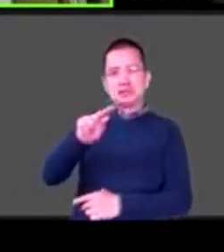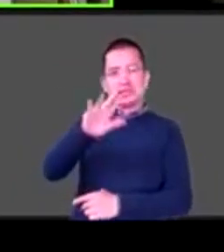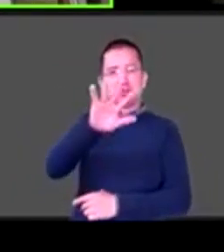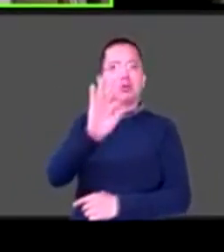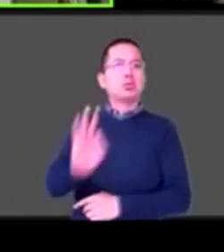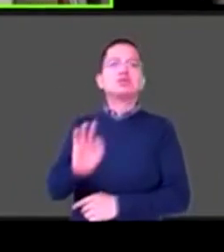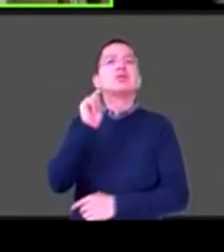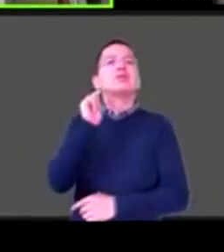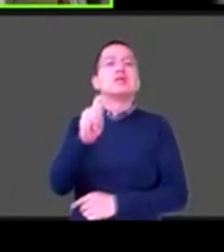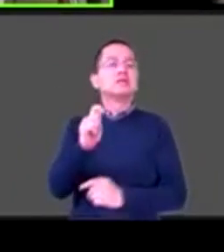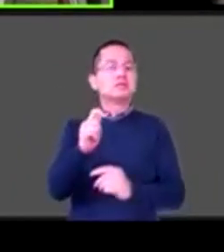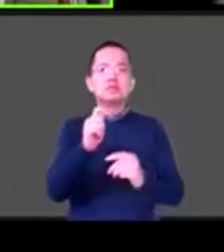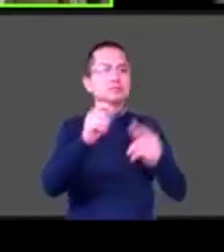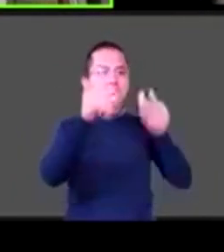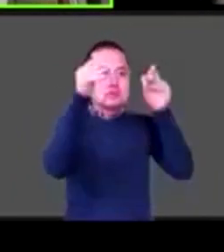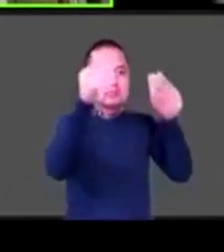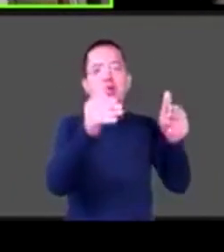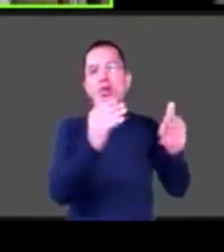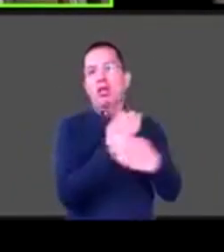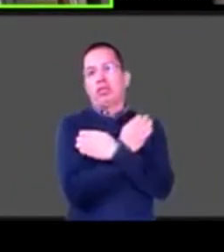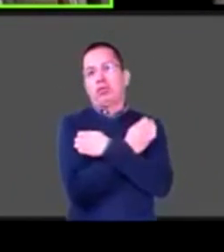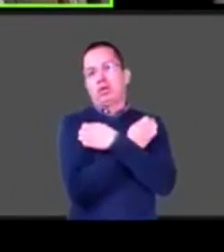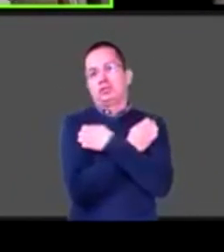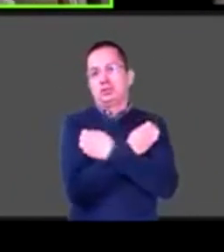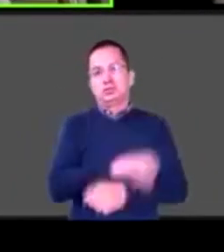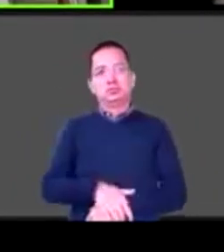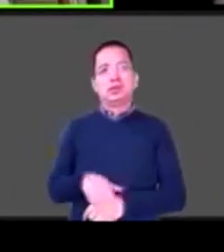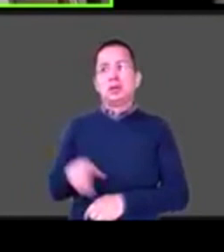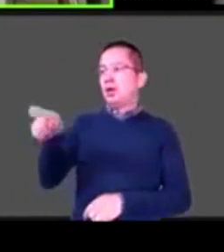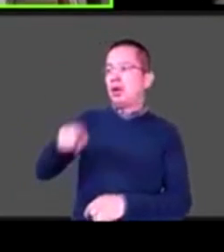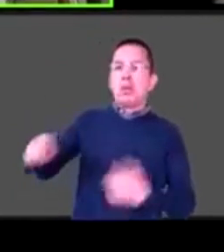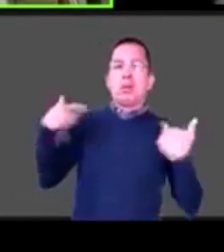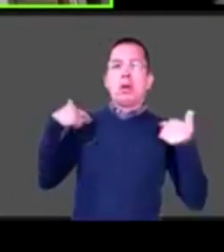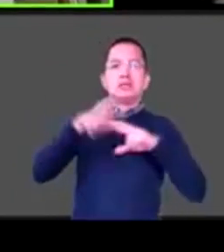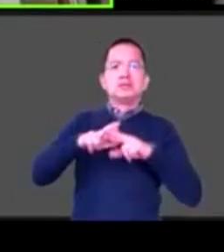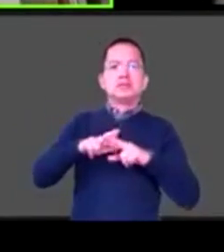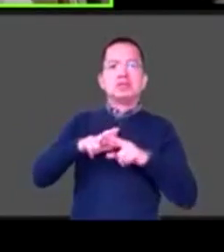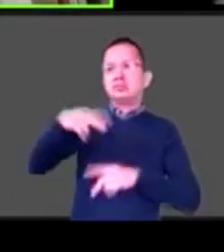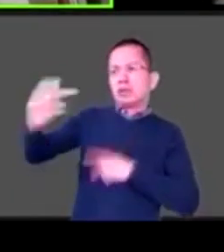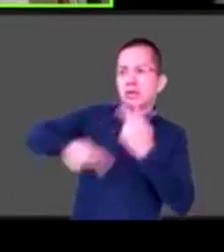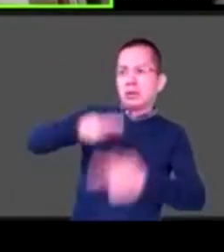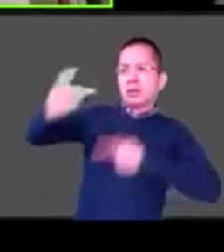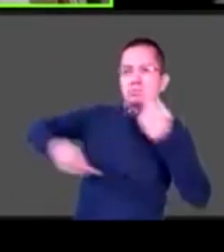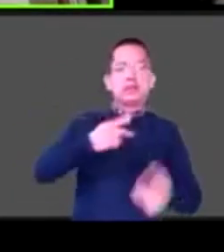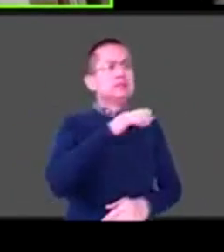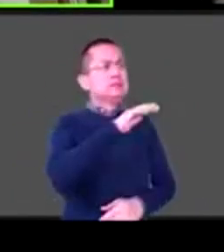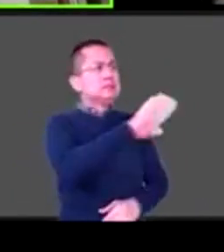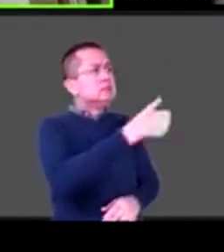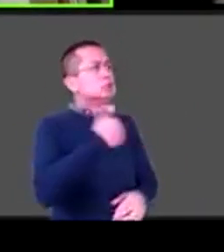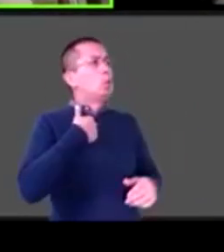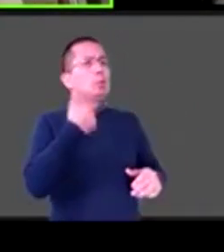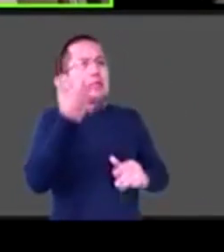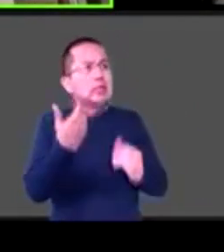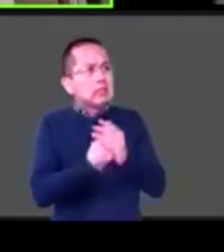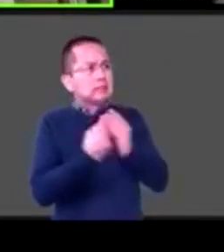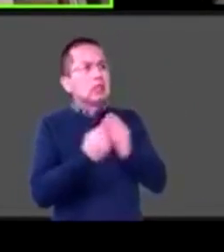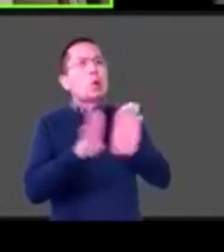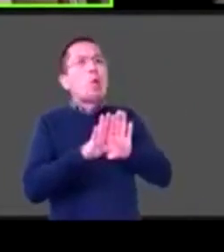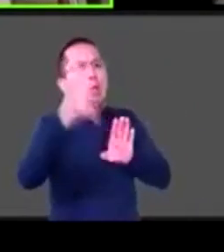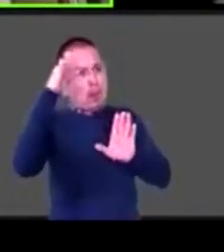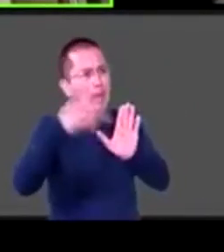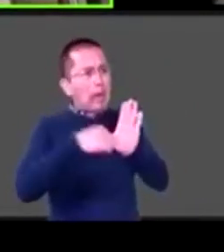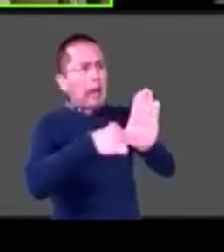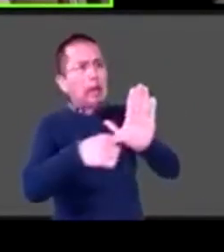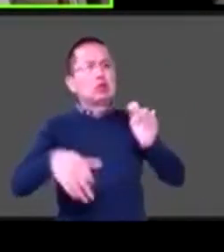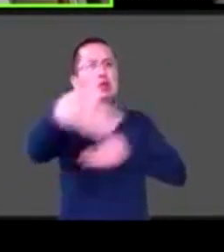sobre cómo, muchos maestros pidiendo cómo volver a acceder a sus clases, muchos padres preguntando cómo hacer para